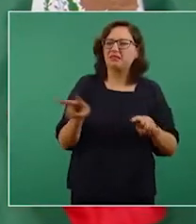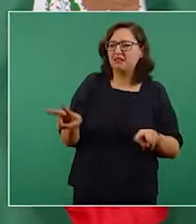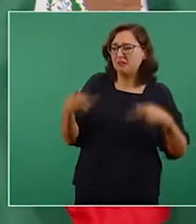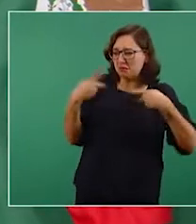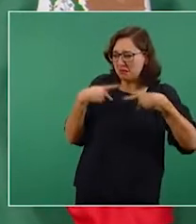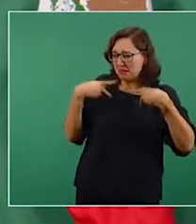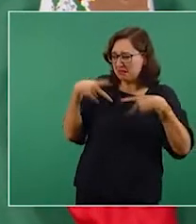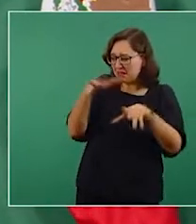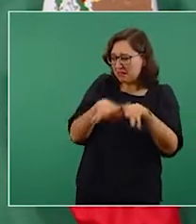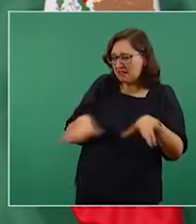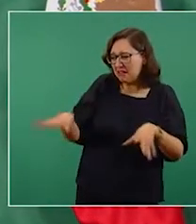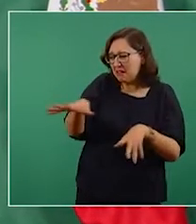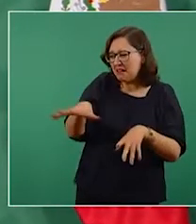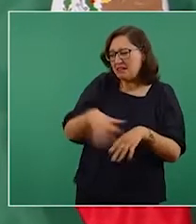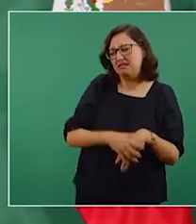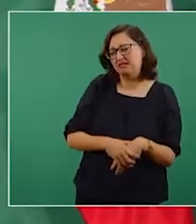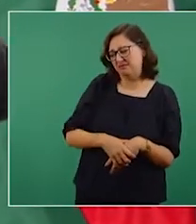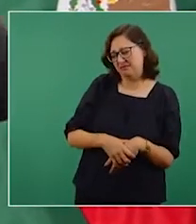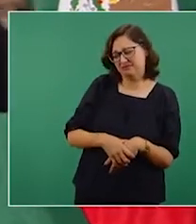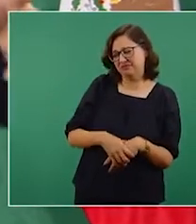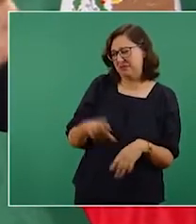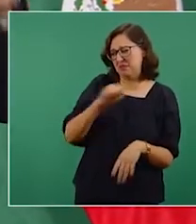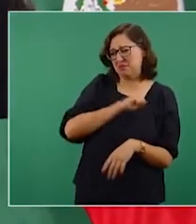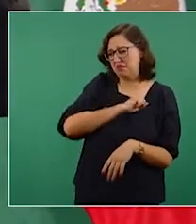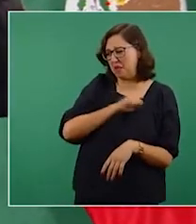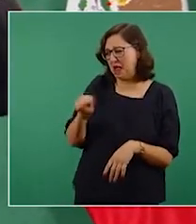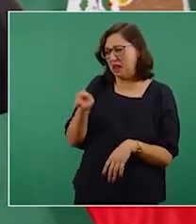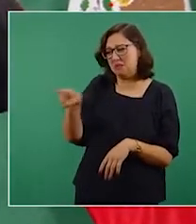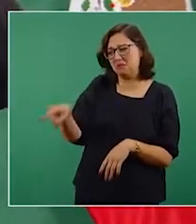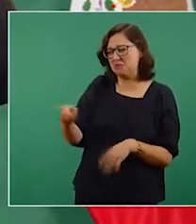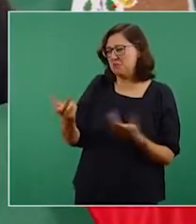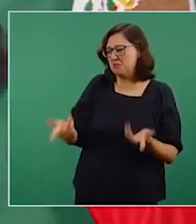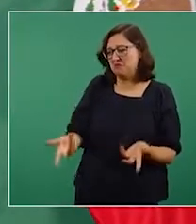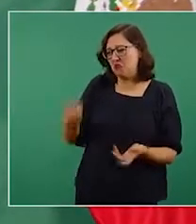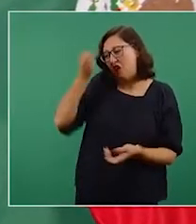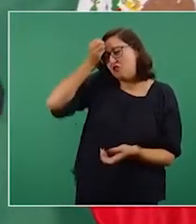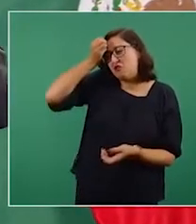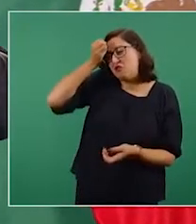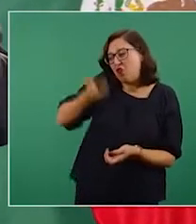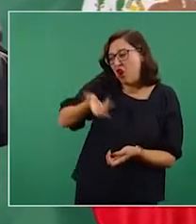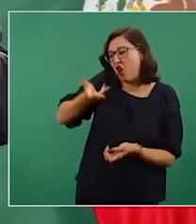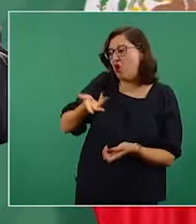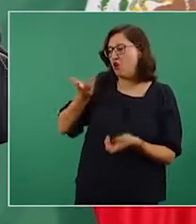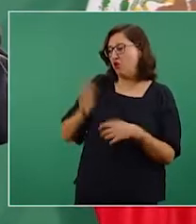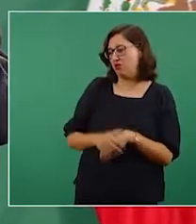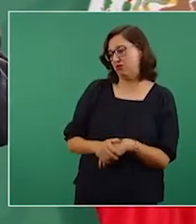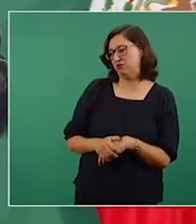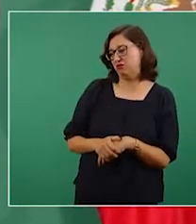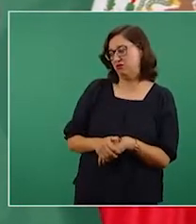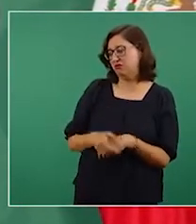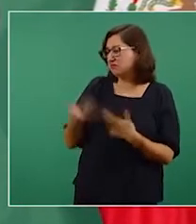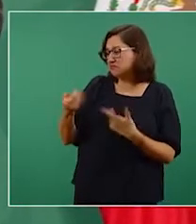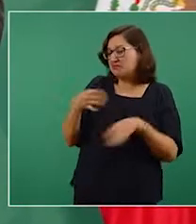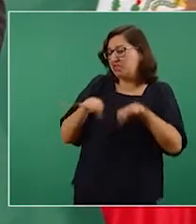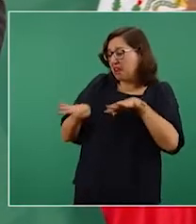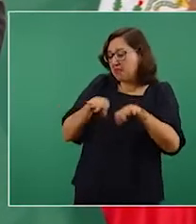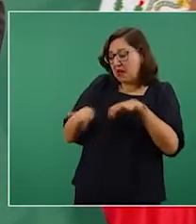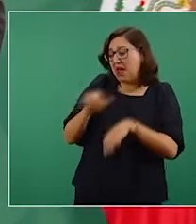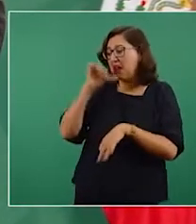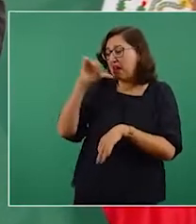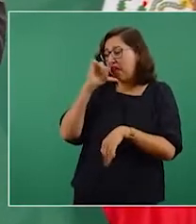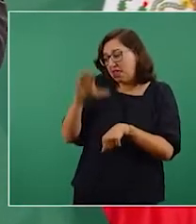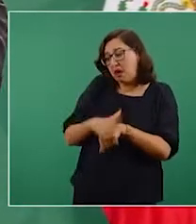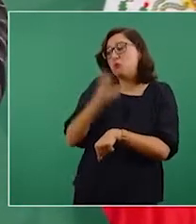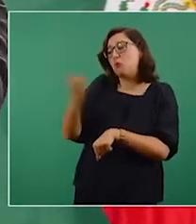y si hay pobreza es porque la gente no trabaja. Ese es el pensamiento